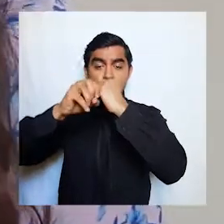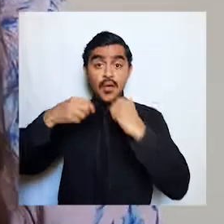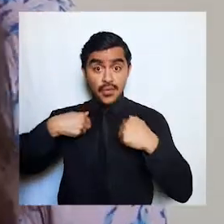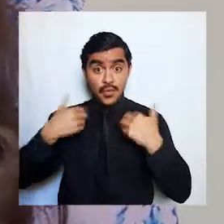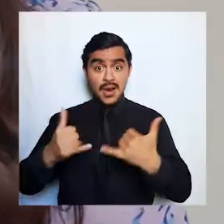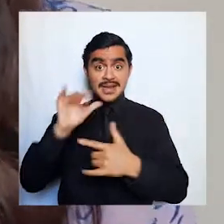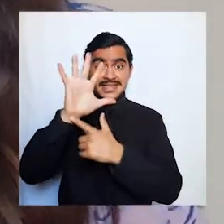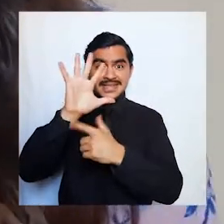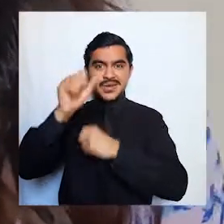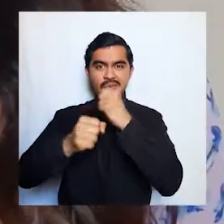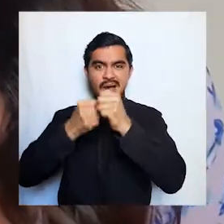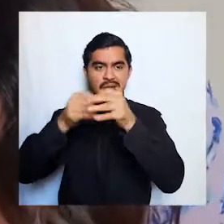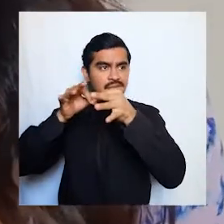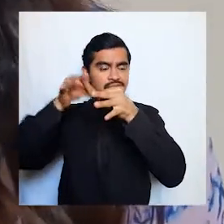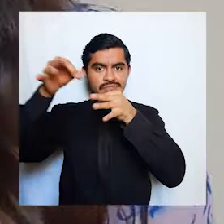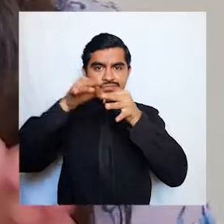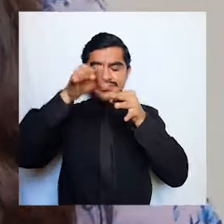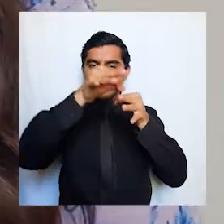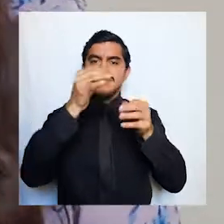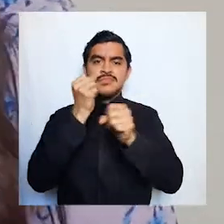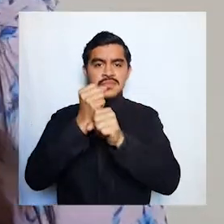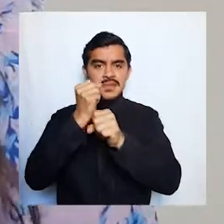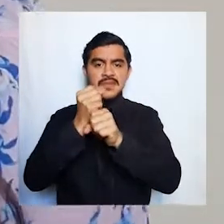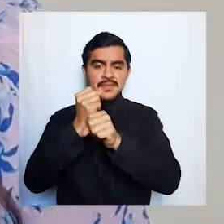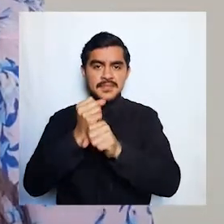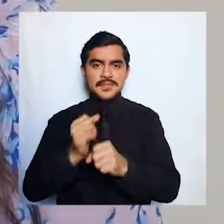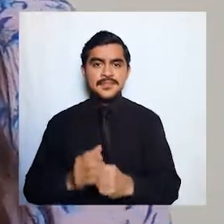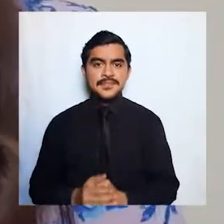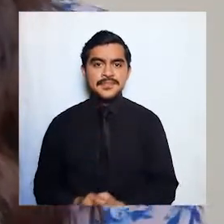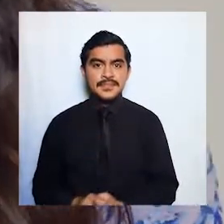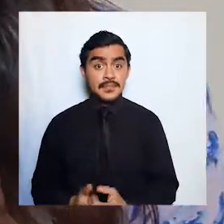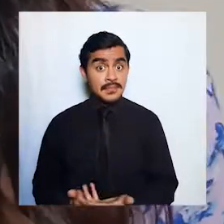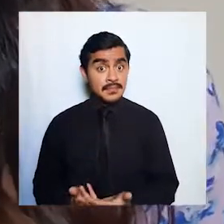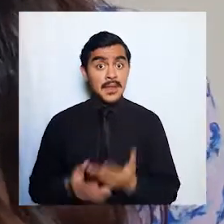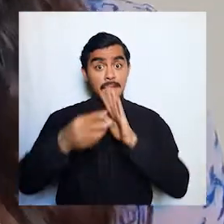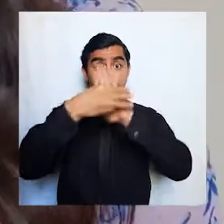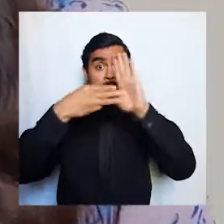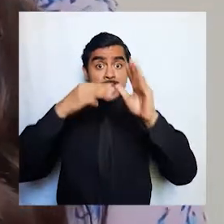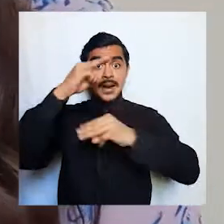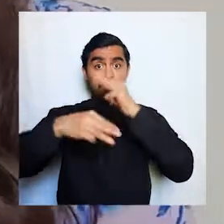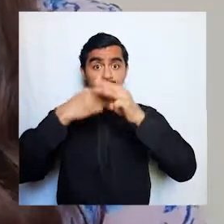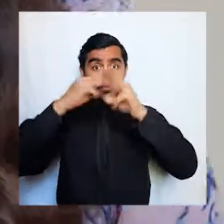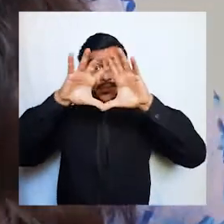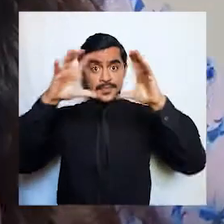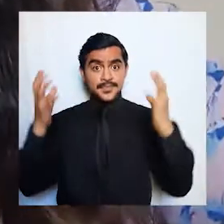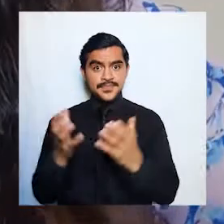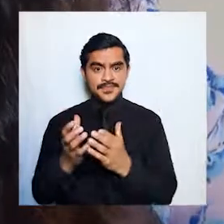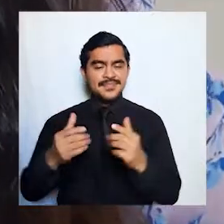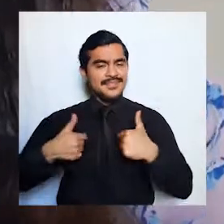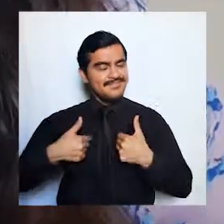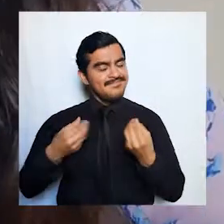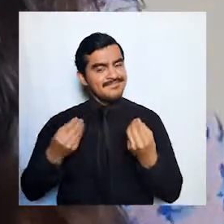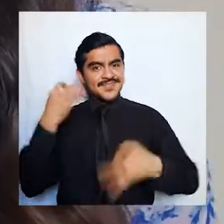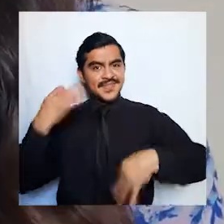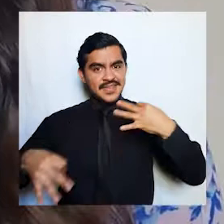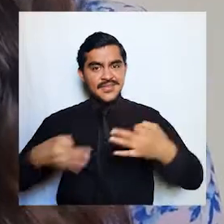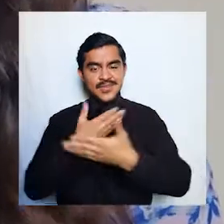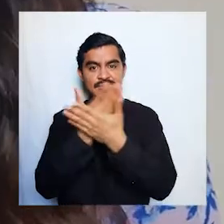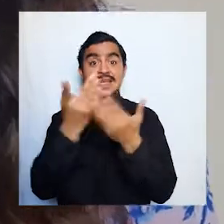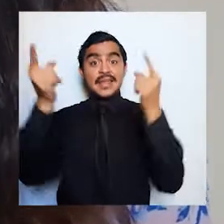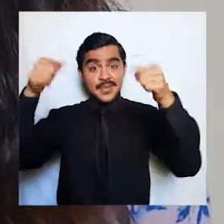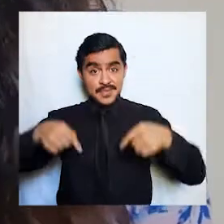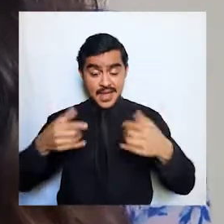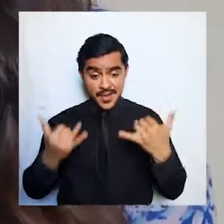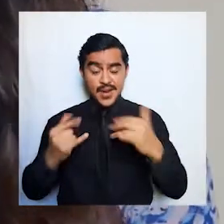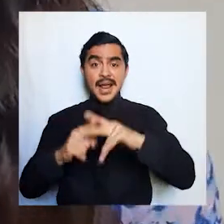cinco años trabajando en los medios digitales como digital nomad para marcas globales así que estoy muy contenta que estés aquí